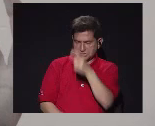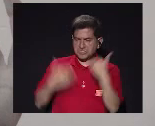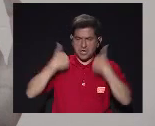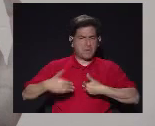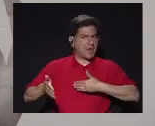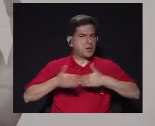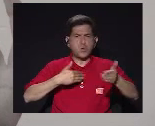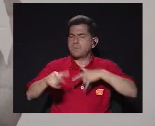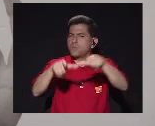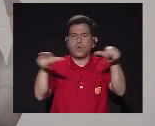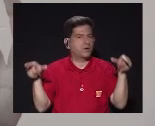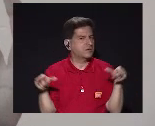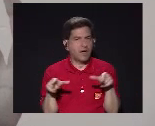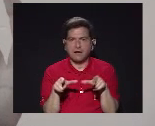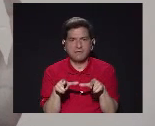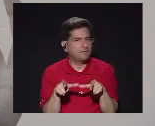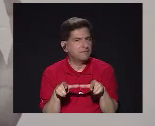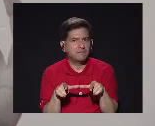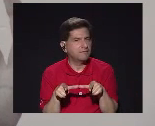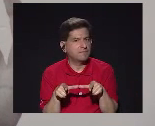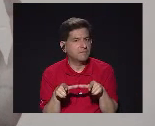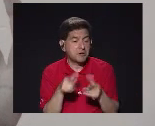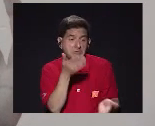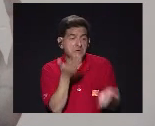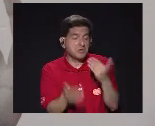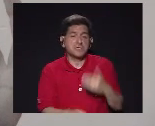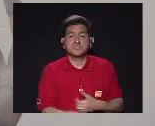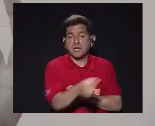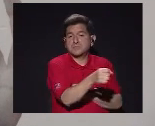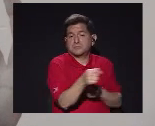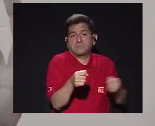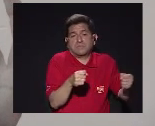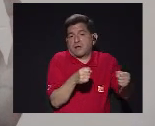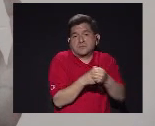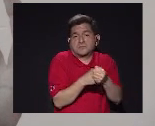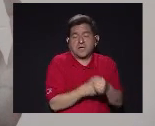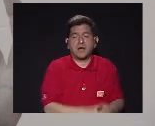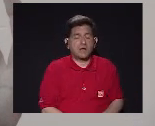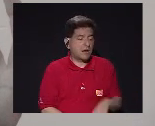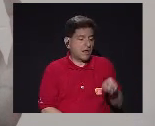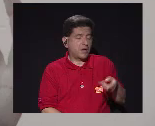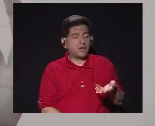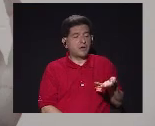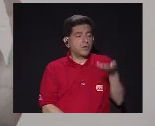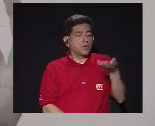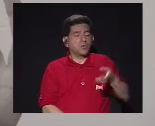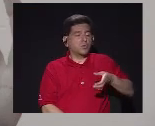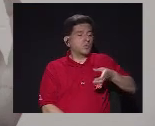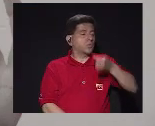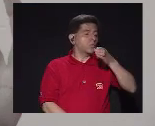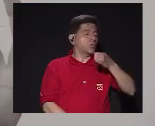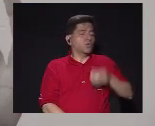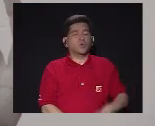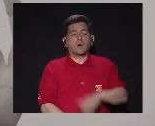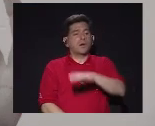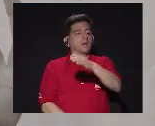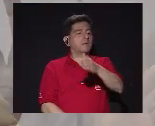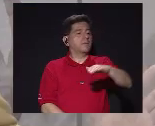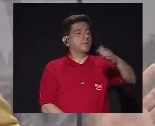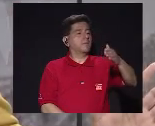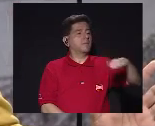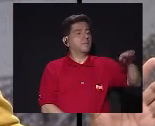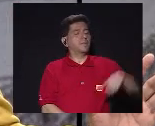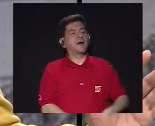humano Independientemente De donde estén ¿Verdad? Pueden estar en un salón Con una copa de vino Frente al mar